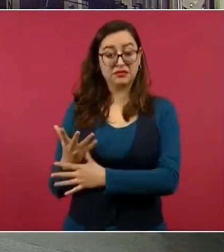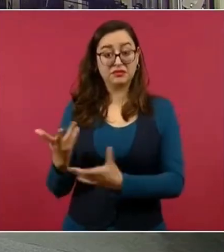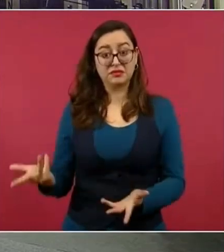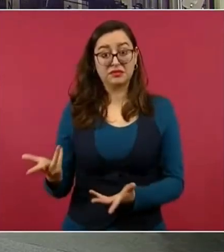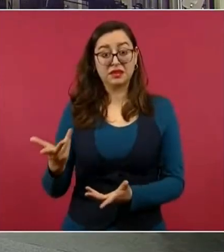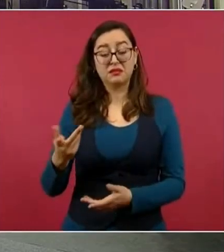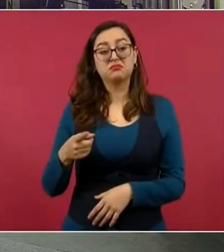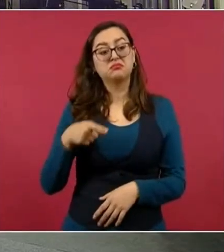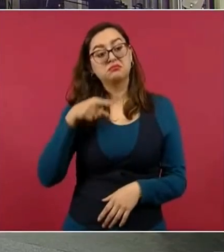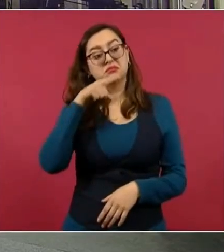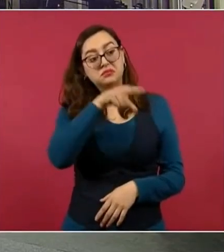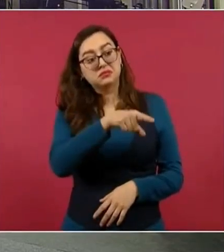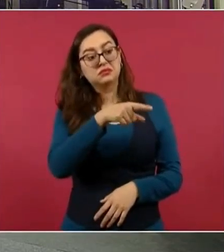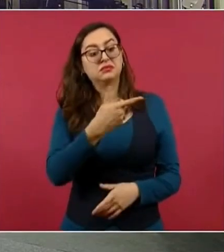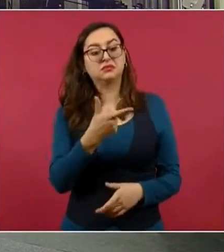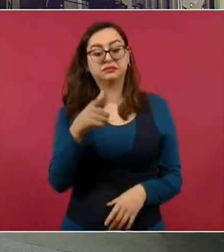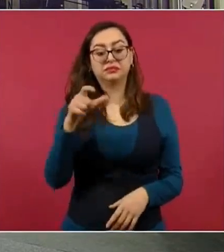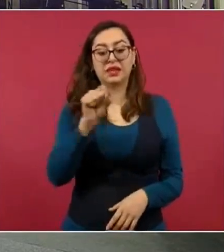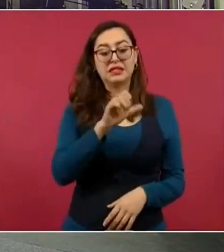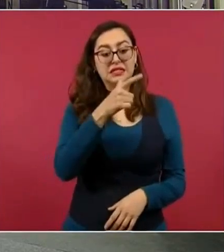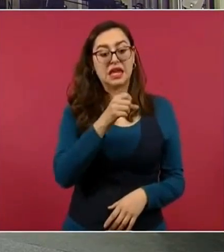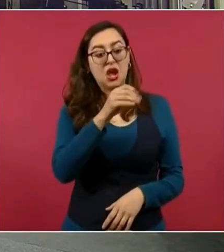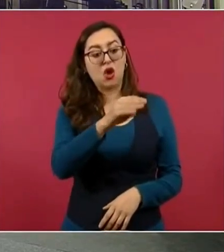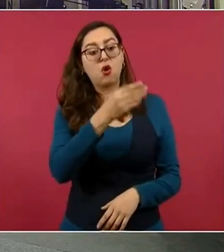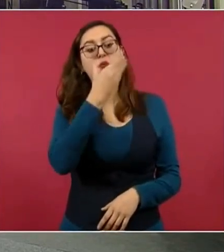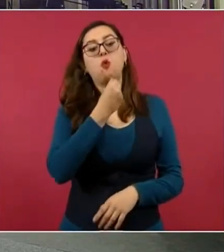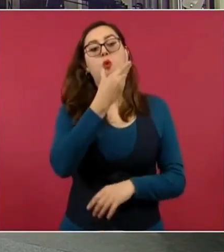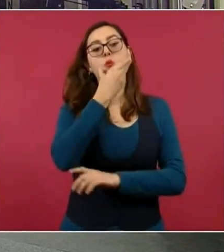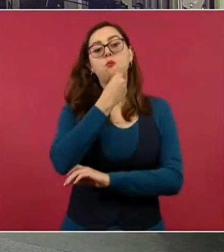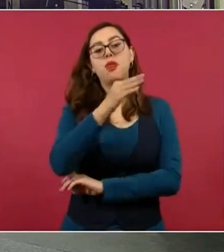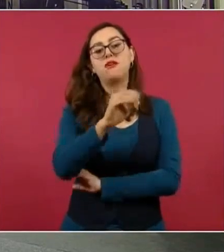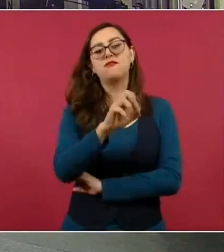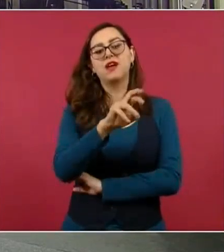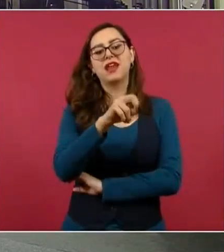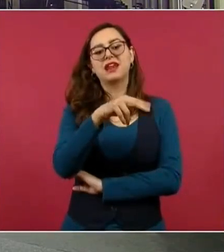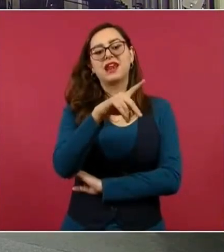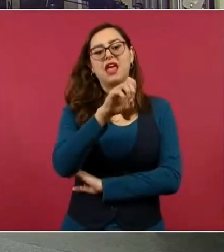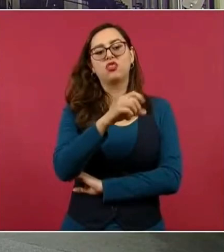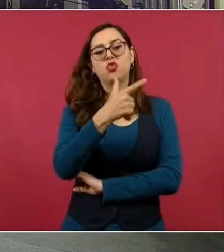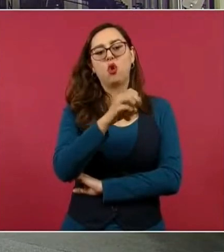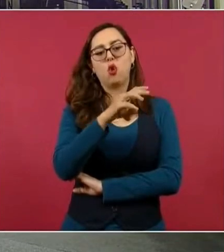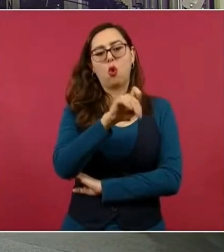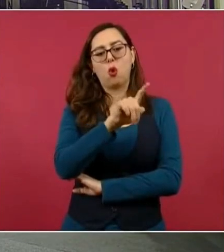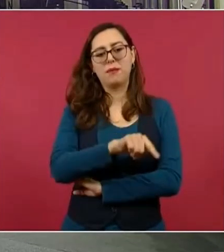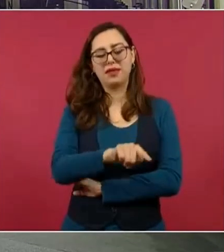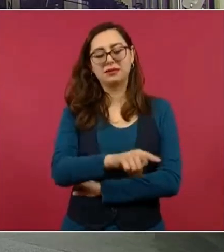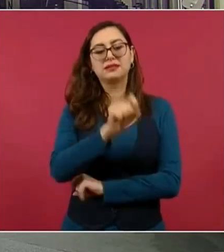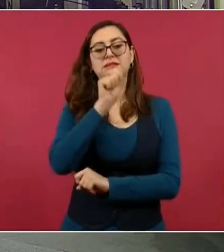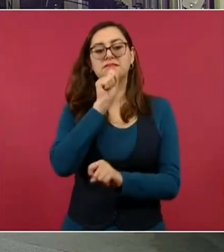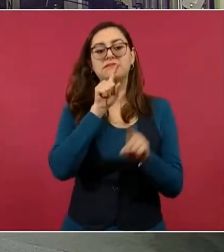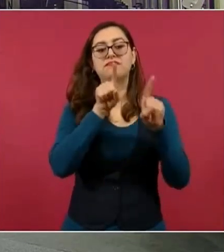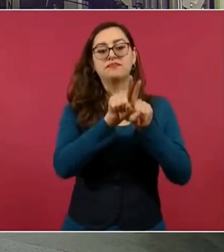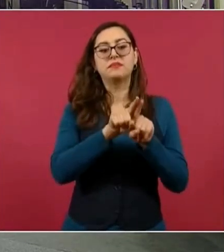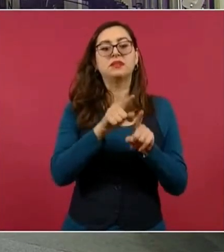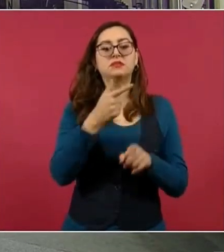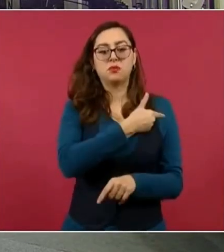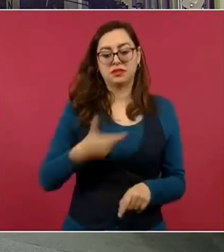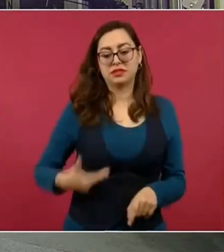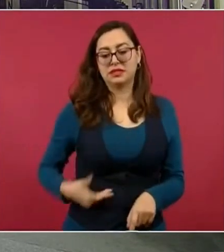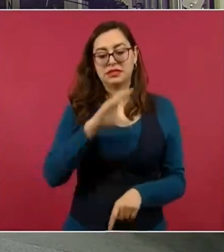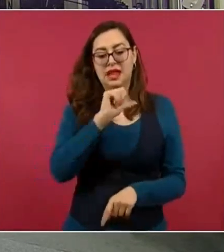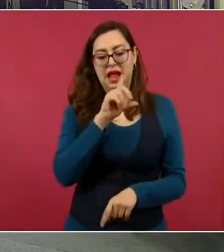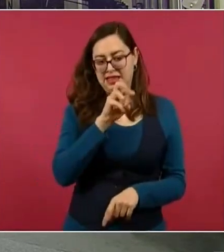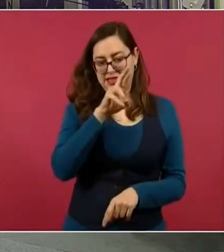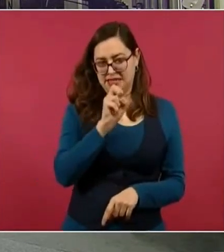situación, que el propio secretario de Gobernación, Fernando Gómez Montt, asistía a la Suprema Corte de Justicia de la Nación en